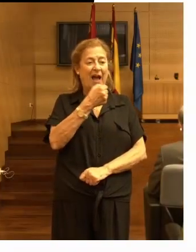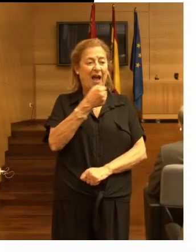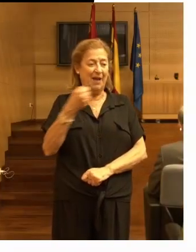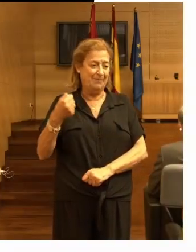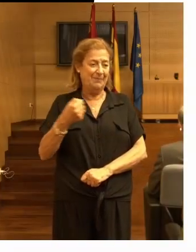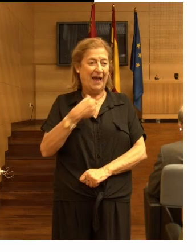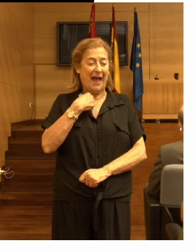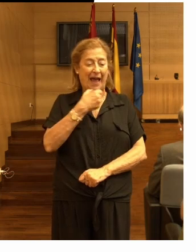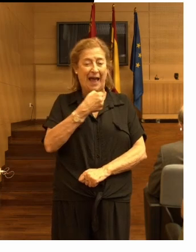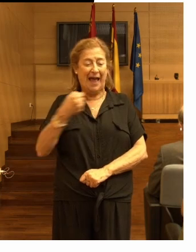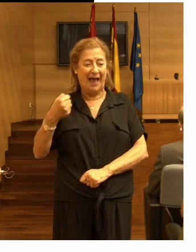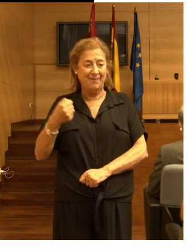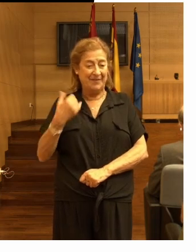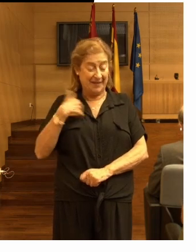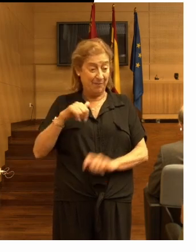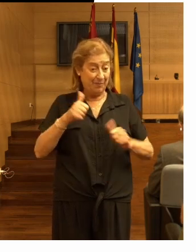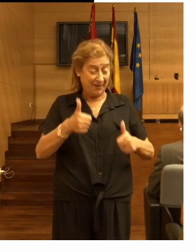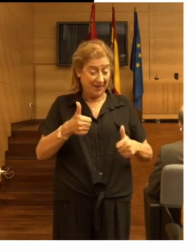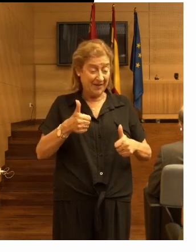¿Pueden ver la pantalla?